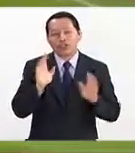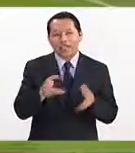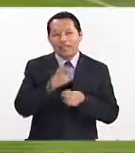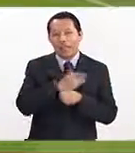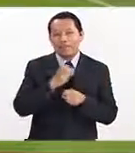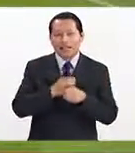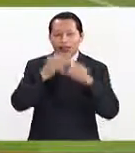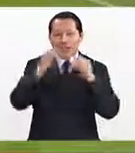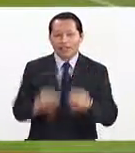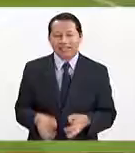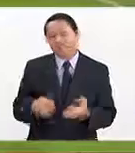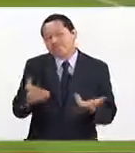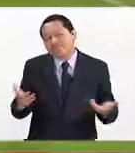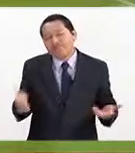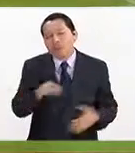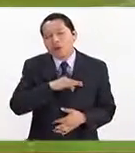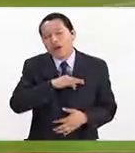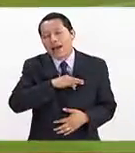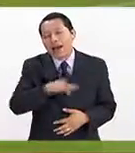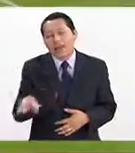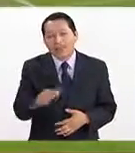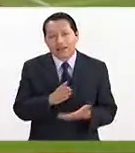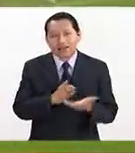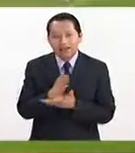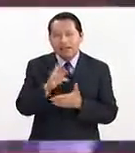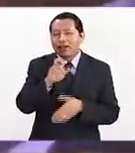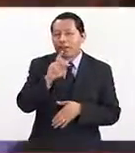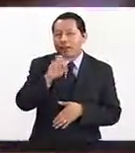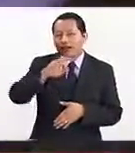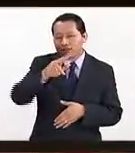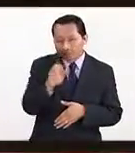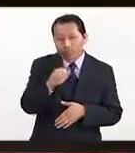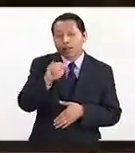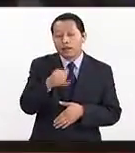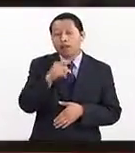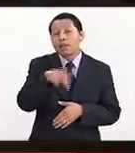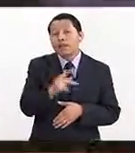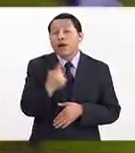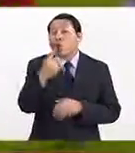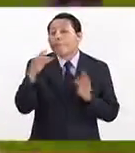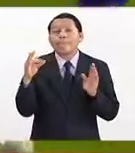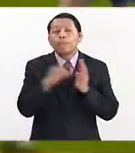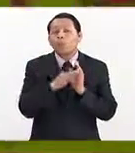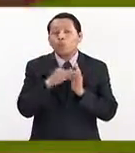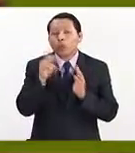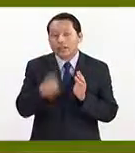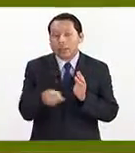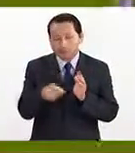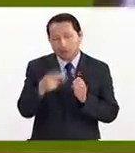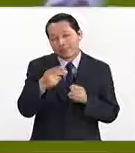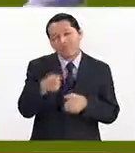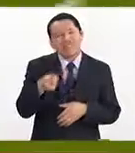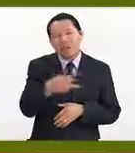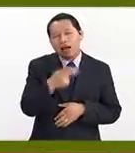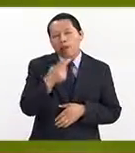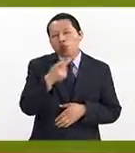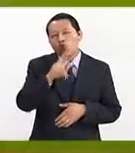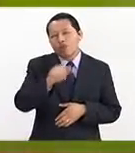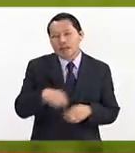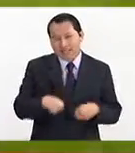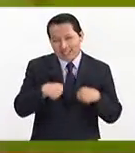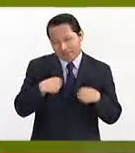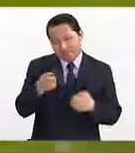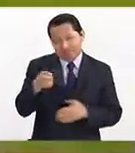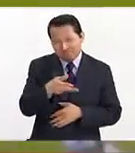oficial. Era casi un hecho que iba a estar, ya fuera hasta en el repechaje, pero con este puntito los Pura Vida como son conocidos pues